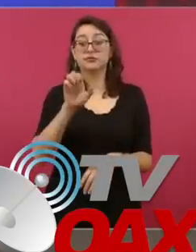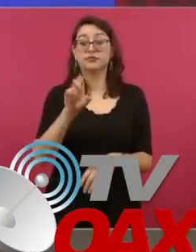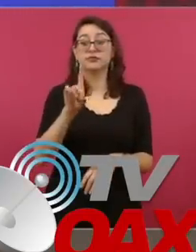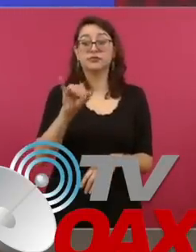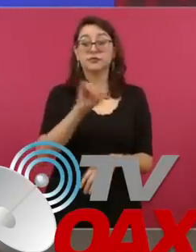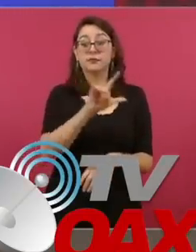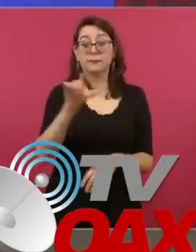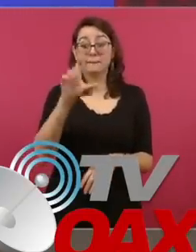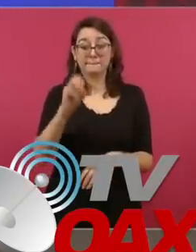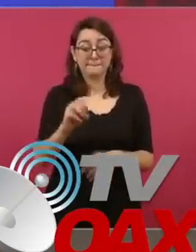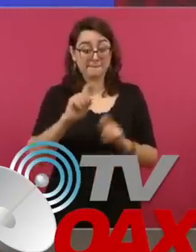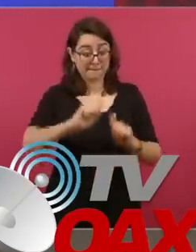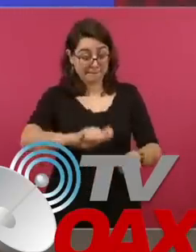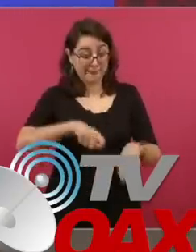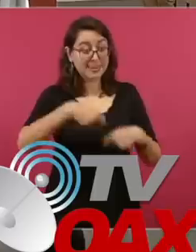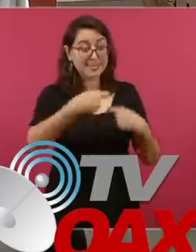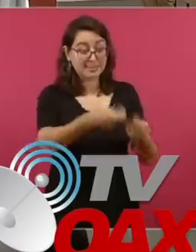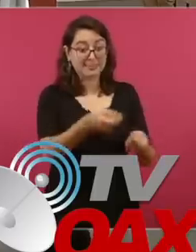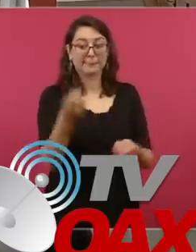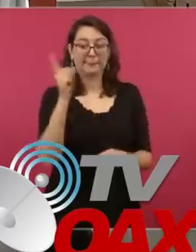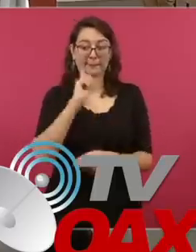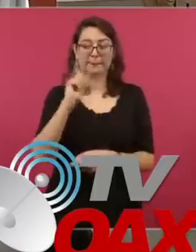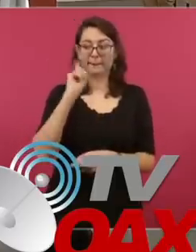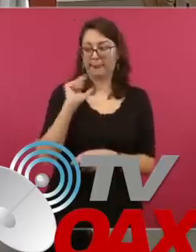Así es, la señora Carabias, sí.